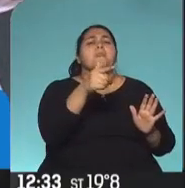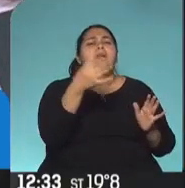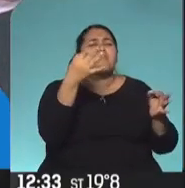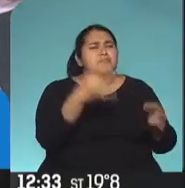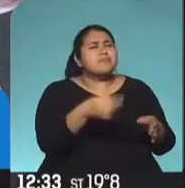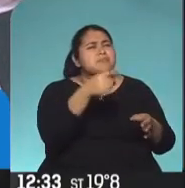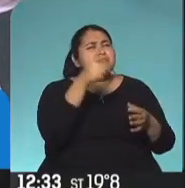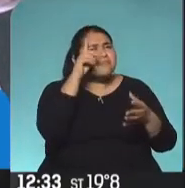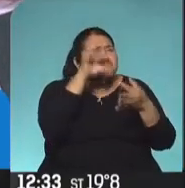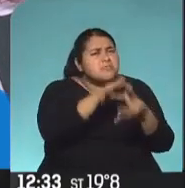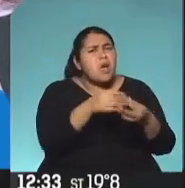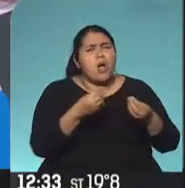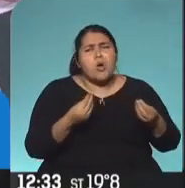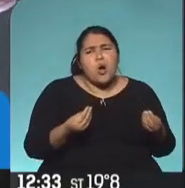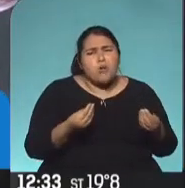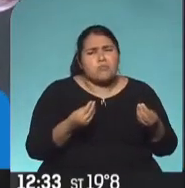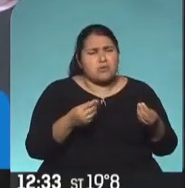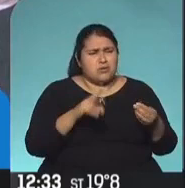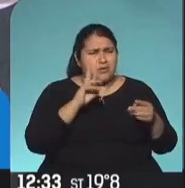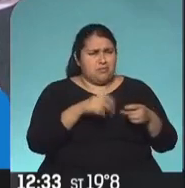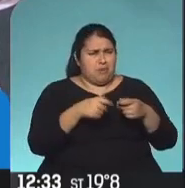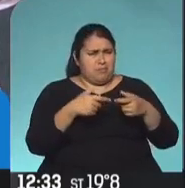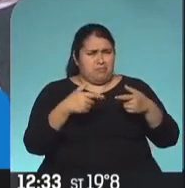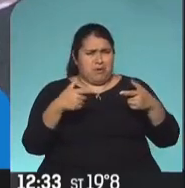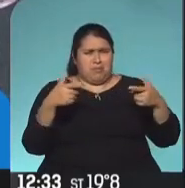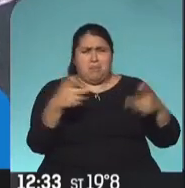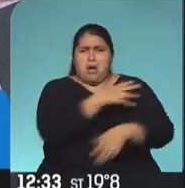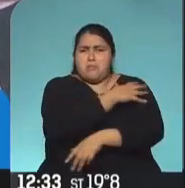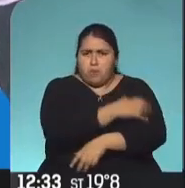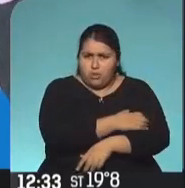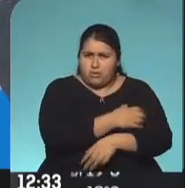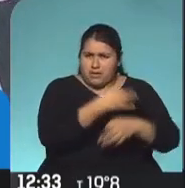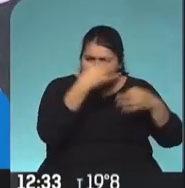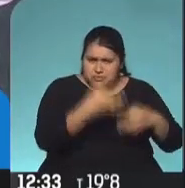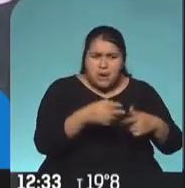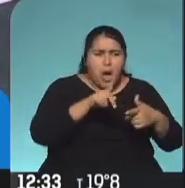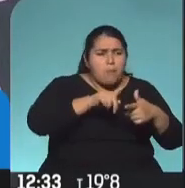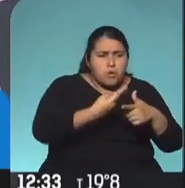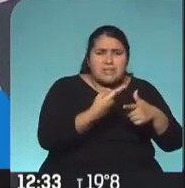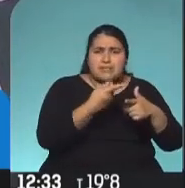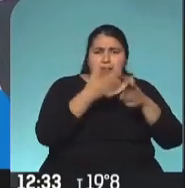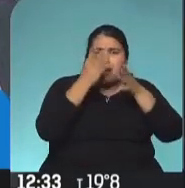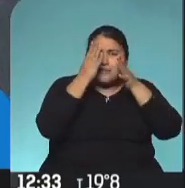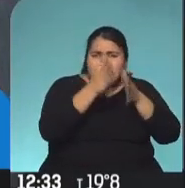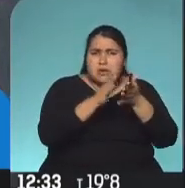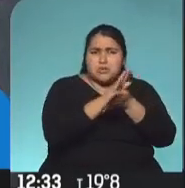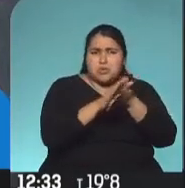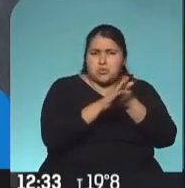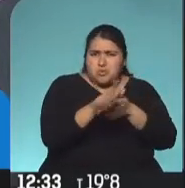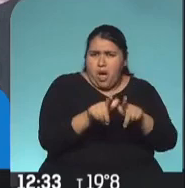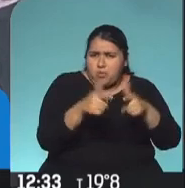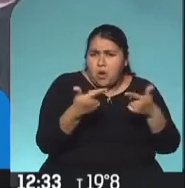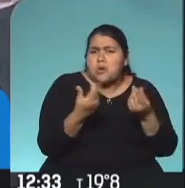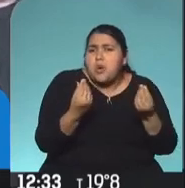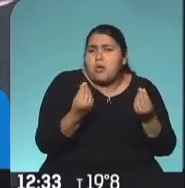atribuís a que haya tantos pobres y que de verdad no haya políticas que apunten a solucionar este tema?